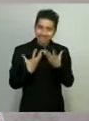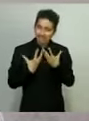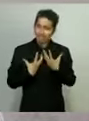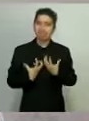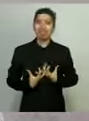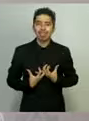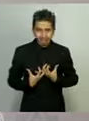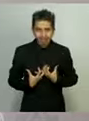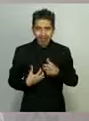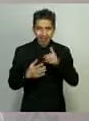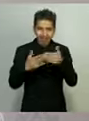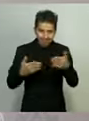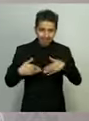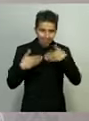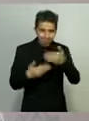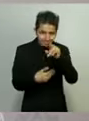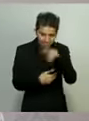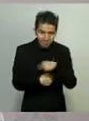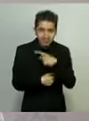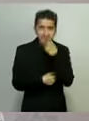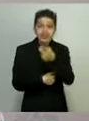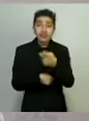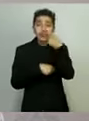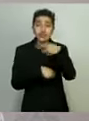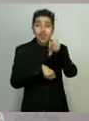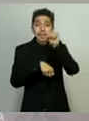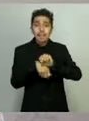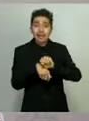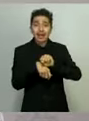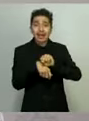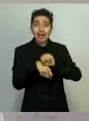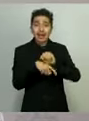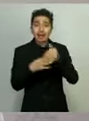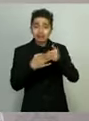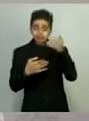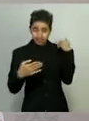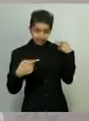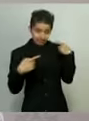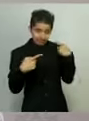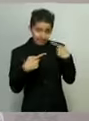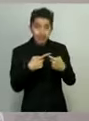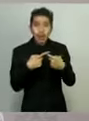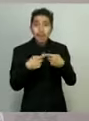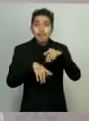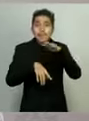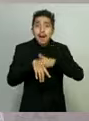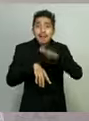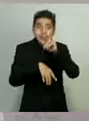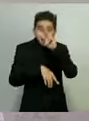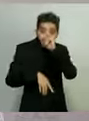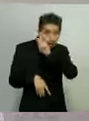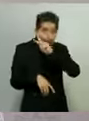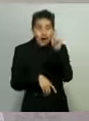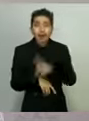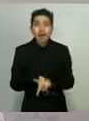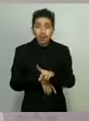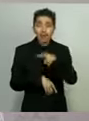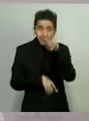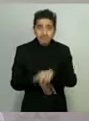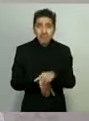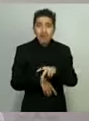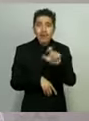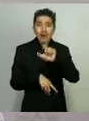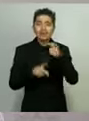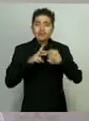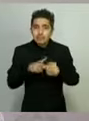dolorosamente se los digo, esta semana que concluye fue la más letal desde que iniciamos la nueva